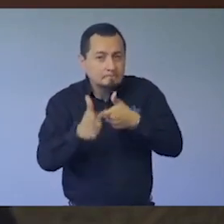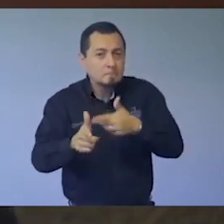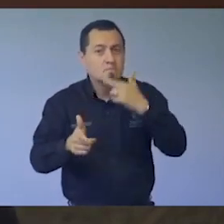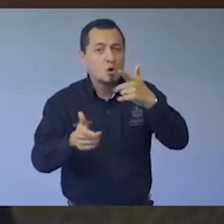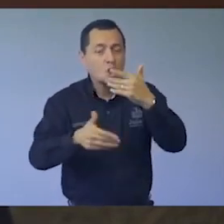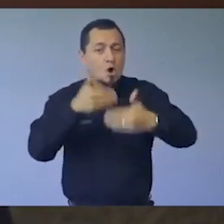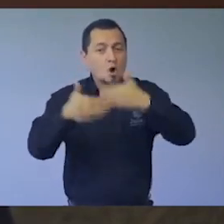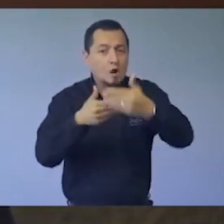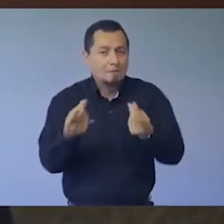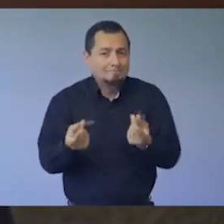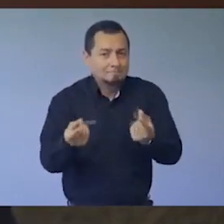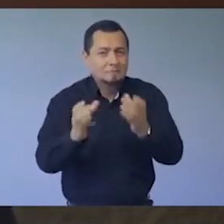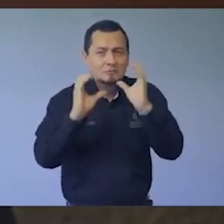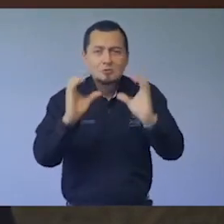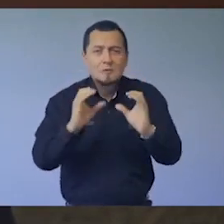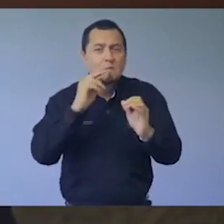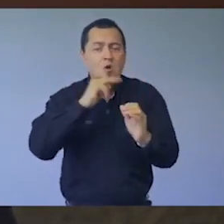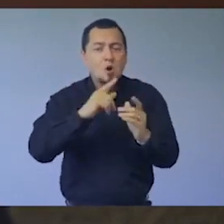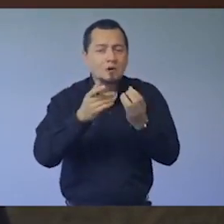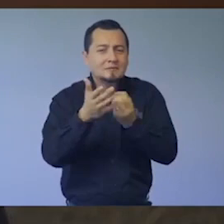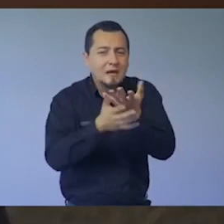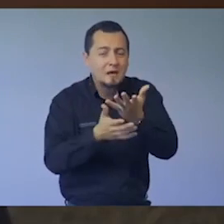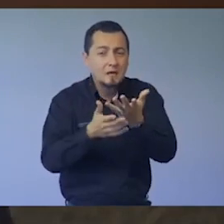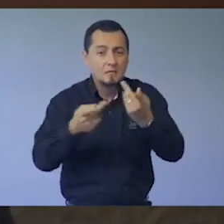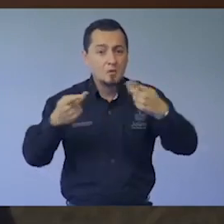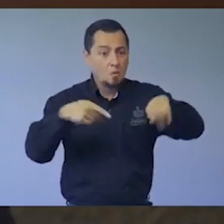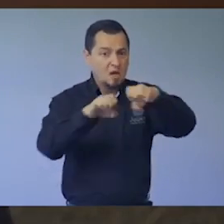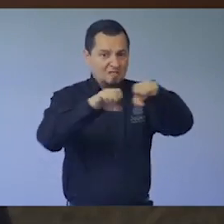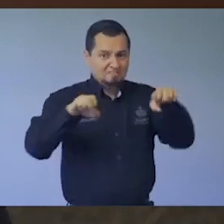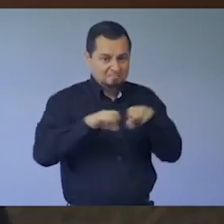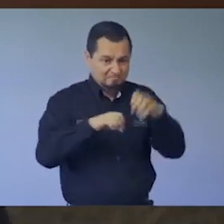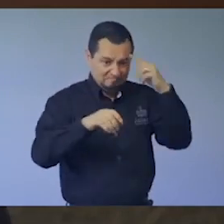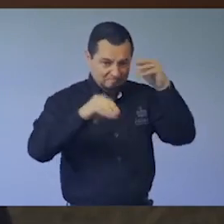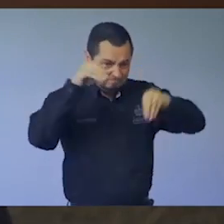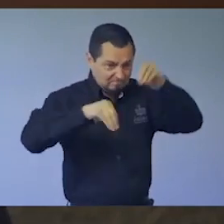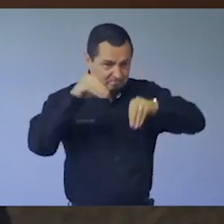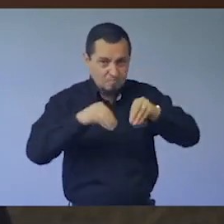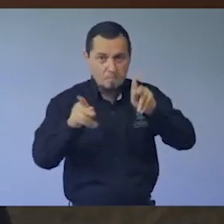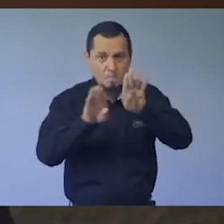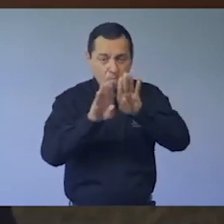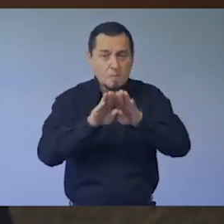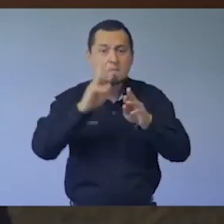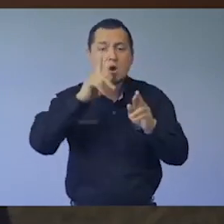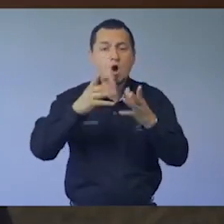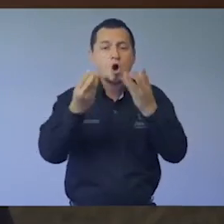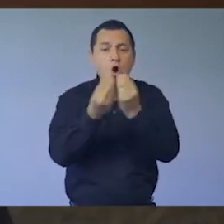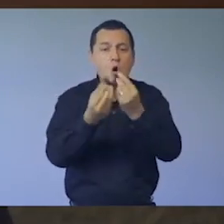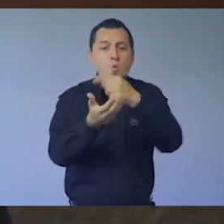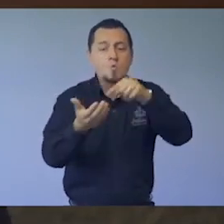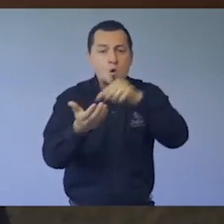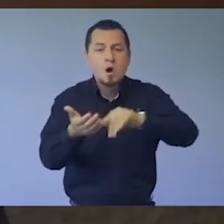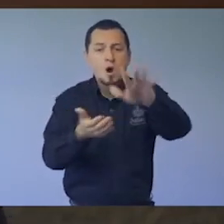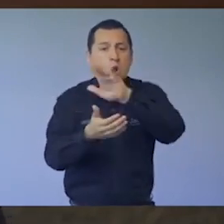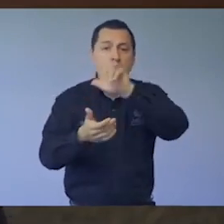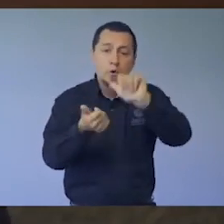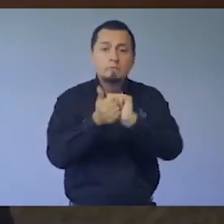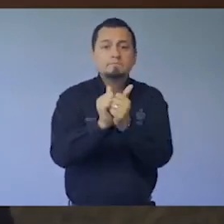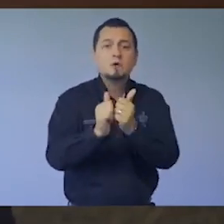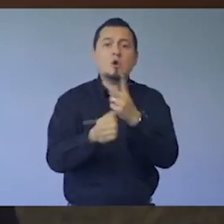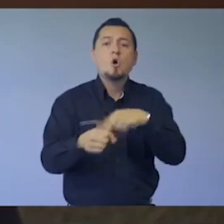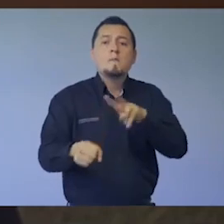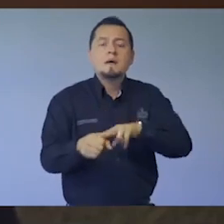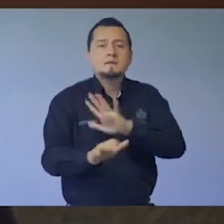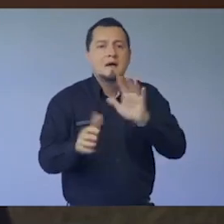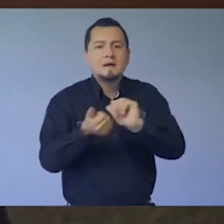salir más rápido de esta crisis. De hecho, ya hay un equipo multidisciplinario trabajando en el diseño del plan de retorno a la nueva normalidad,